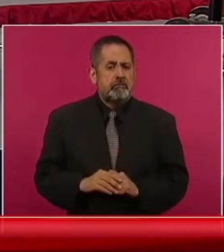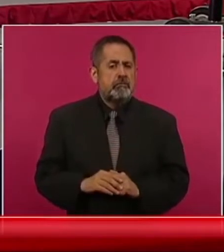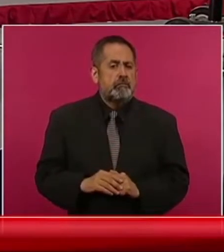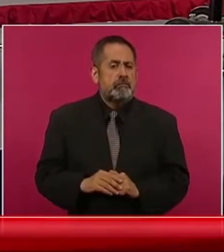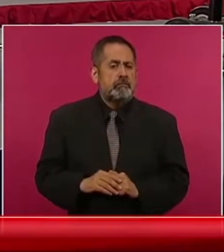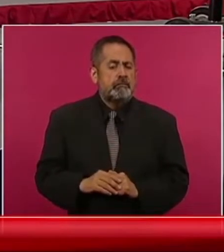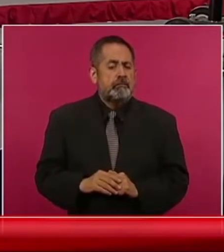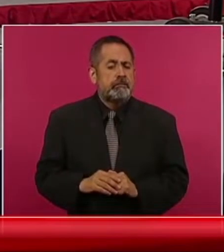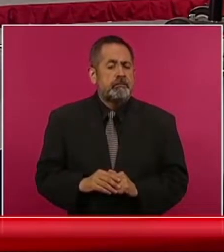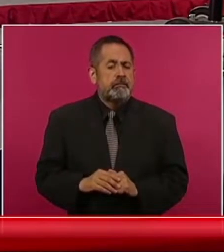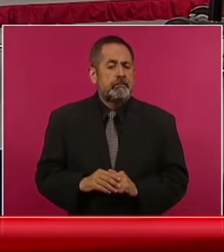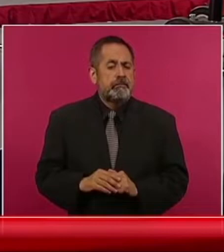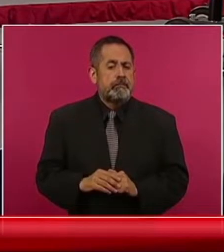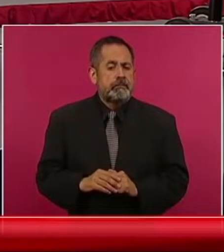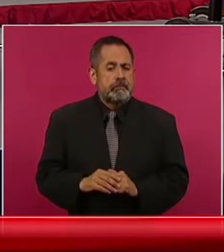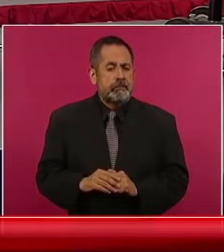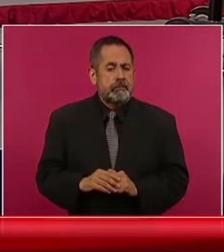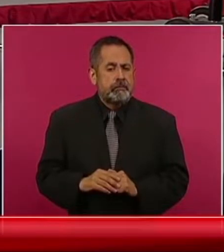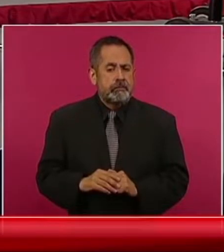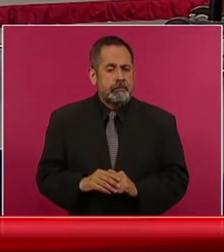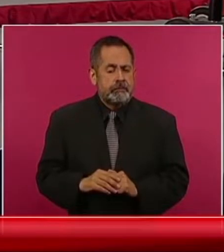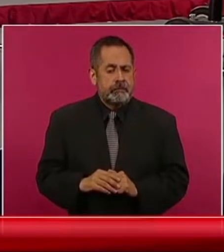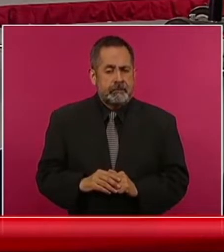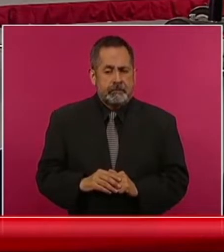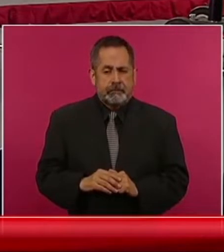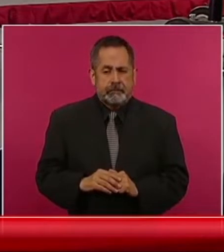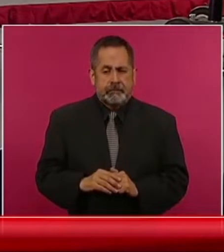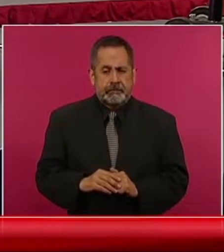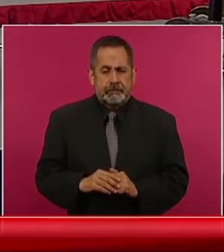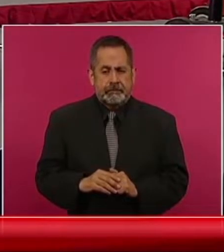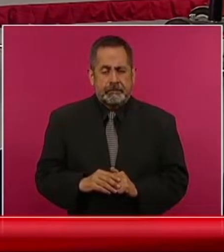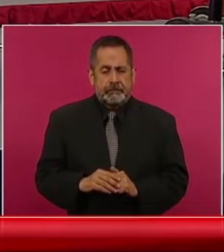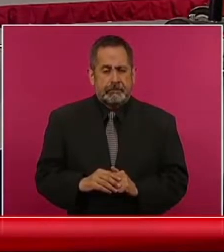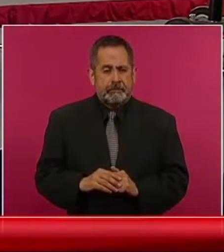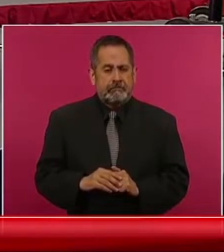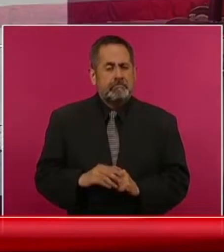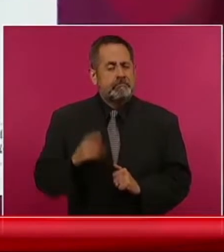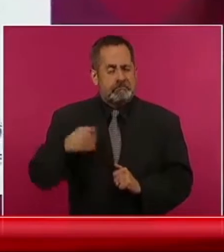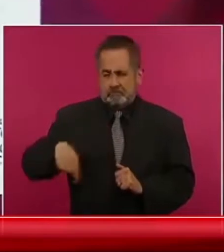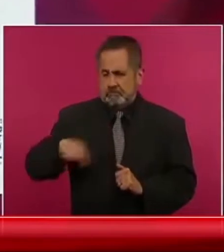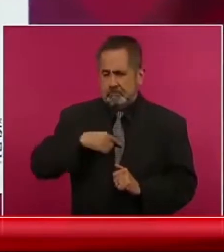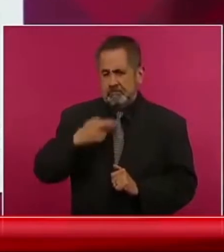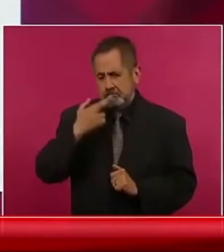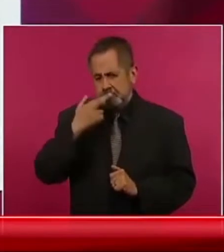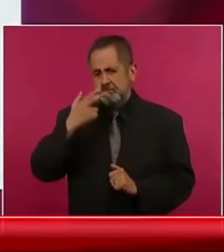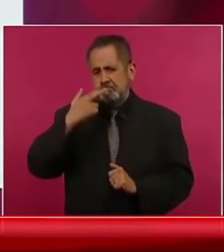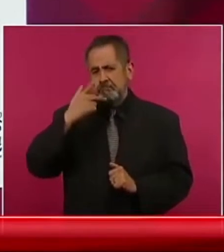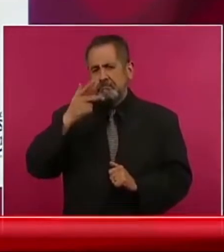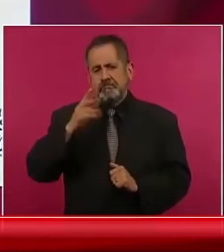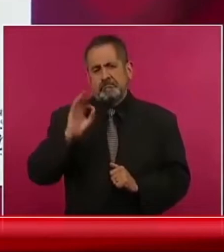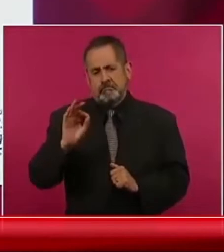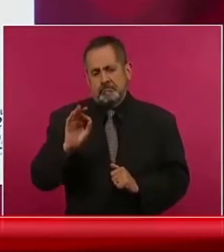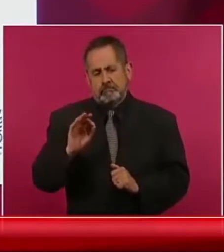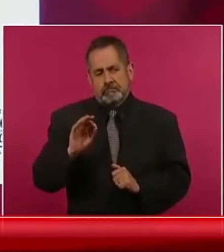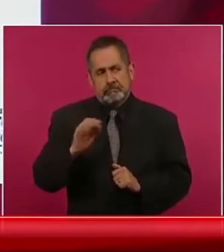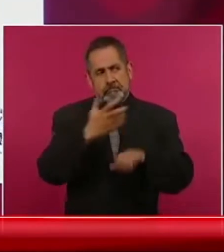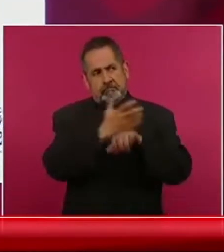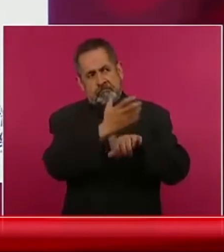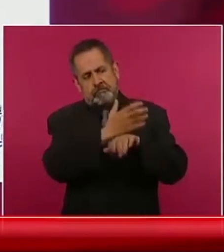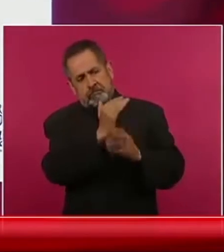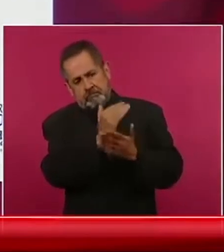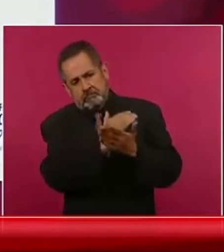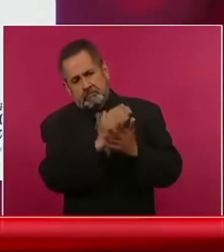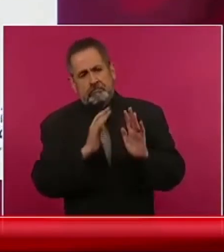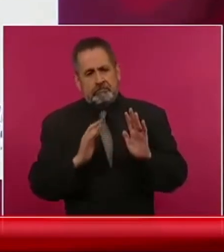pues sí estamos mejor que ellos, que nuestros